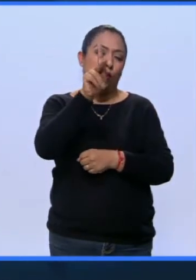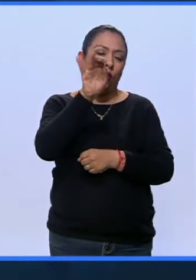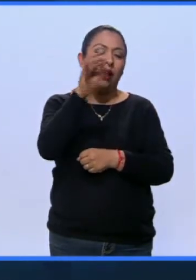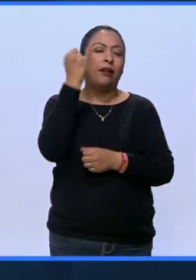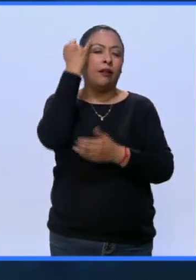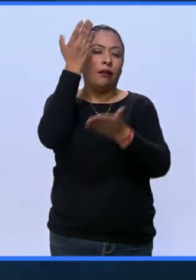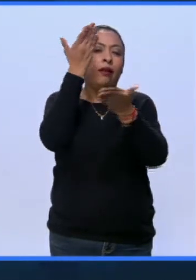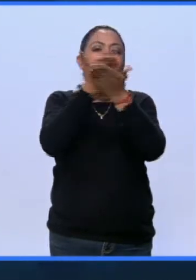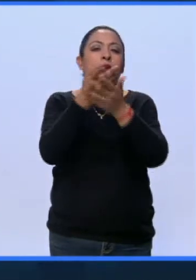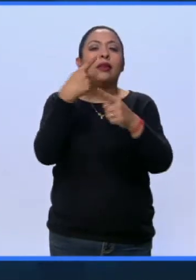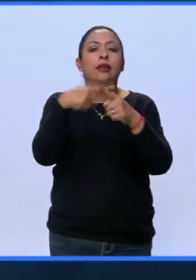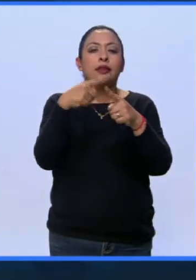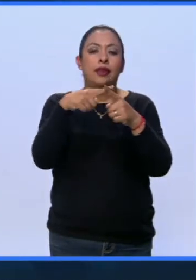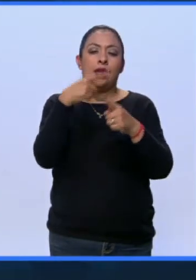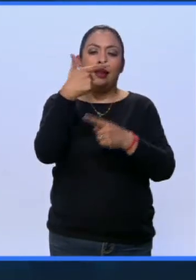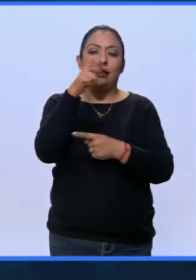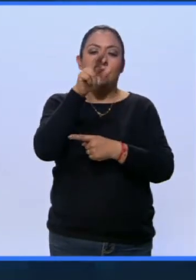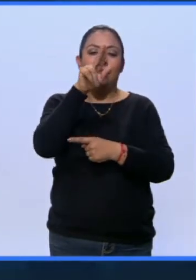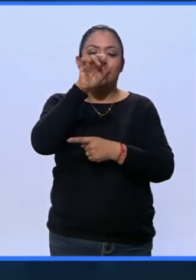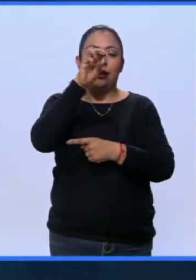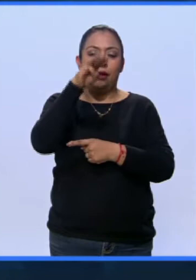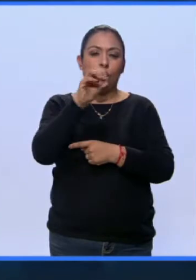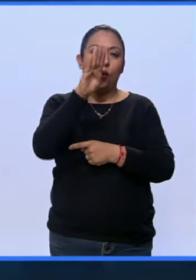antropólogo Guillermo Bonfil Batalla.